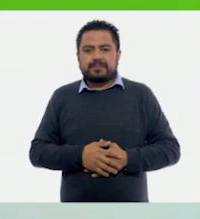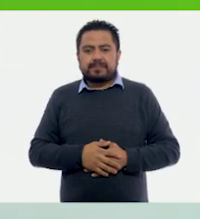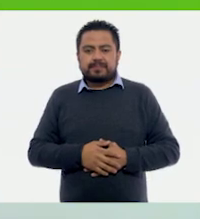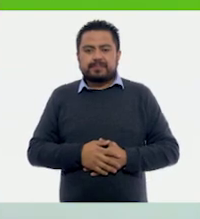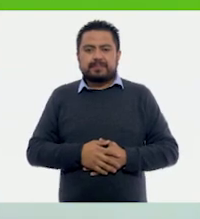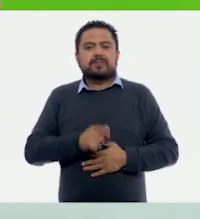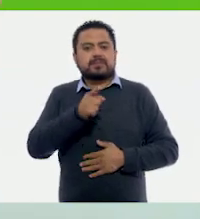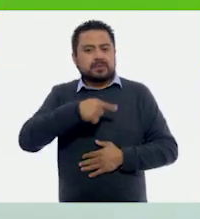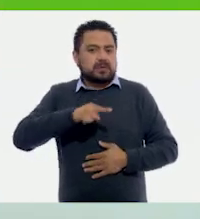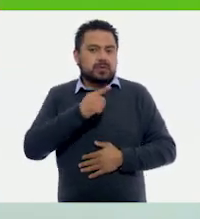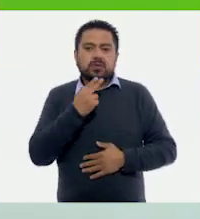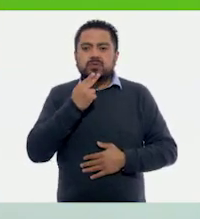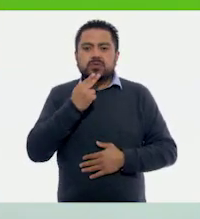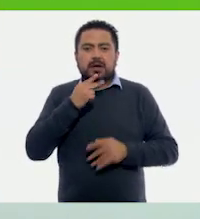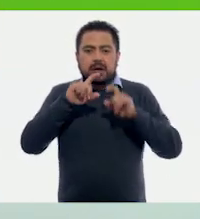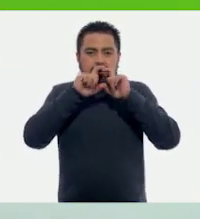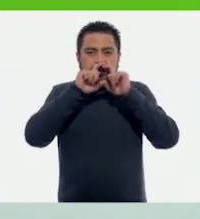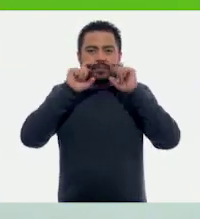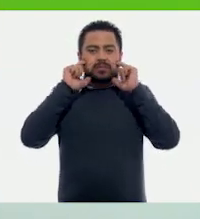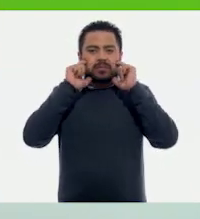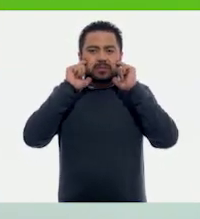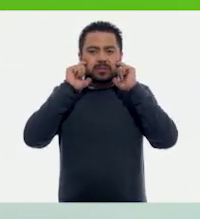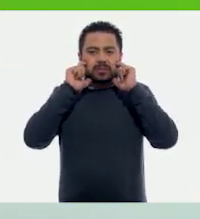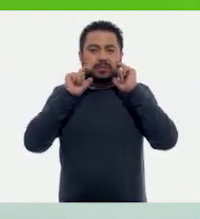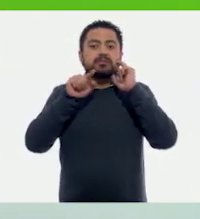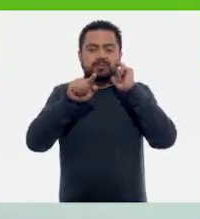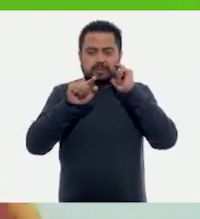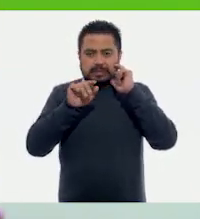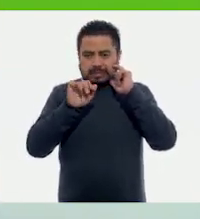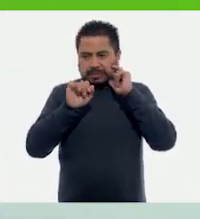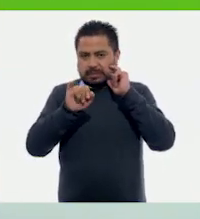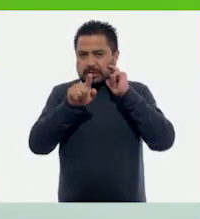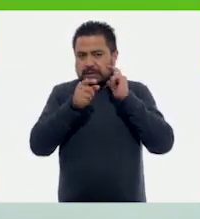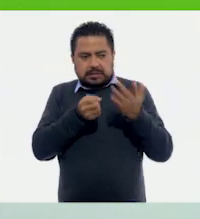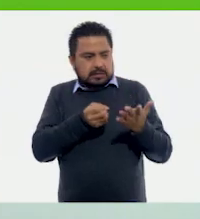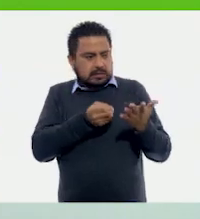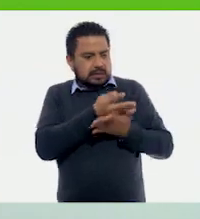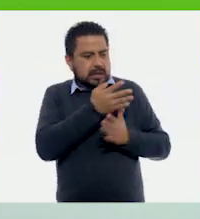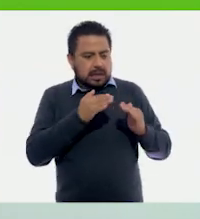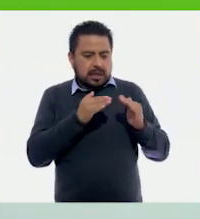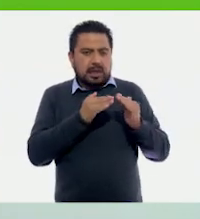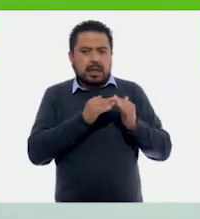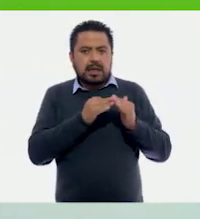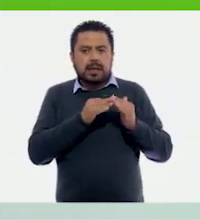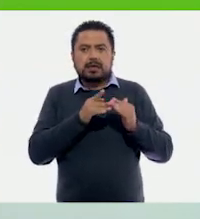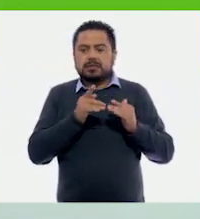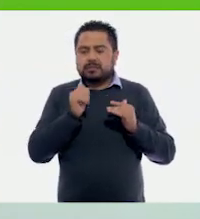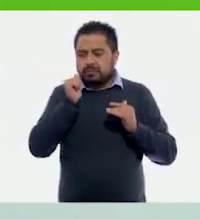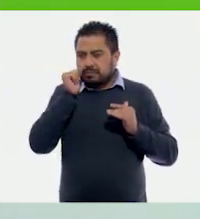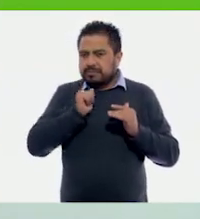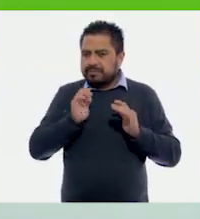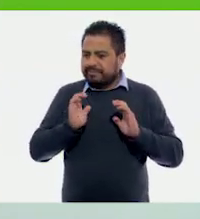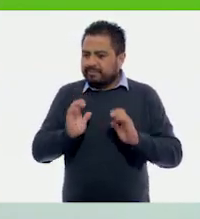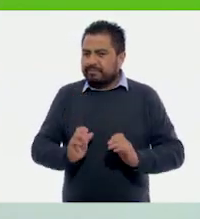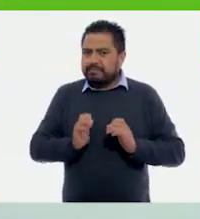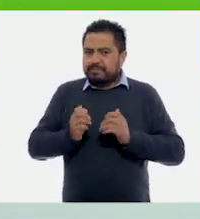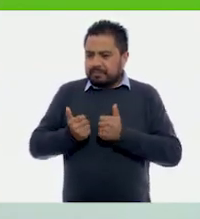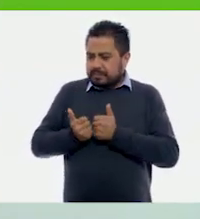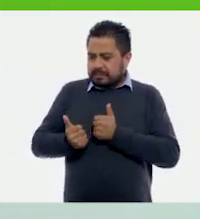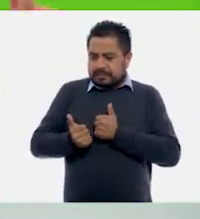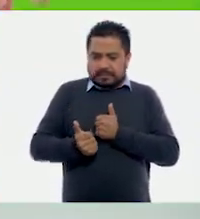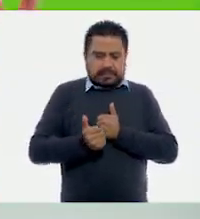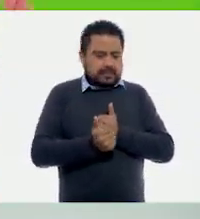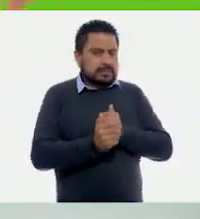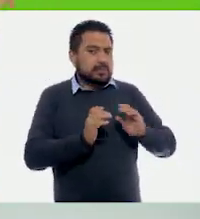Usar el cubrebocas, sobre todo si sales de casa. Y guardar siempre la sana distancia.